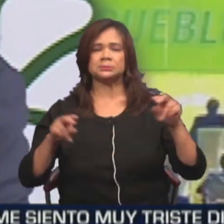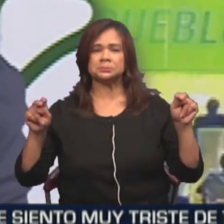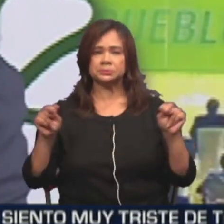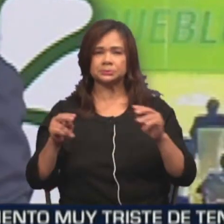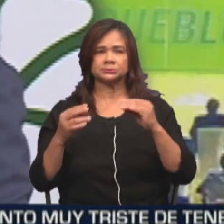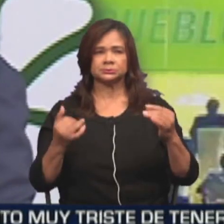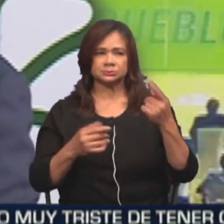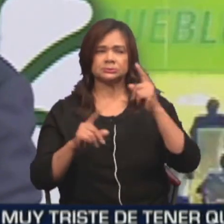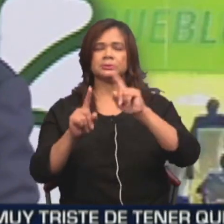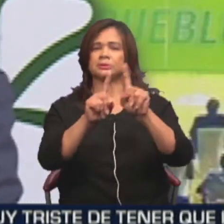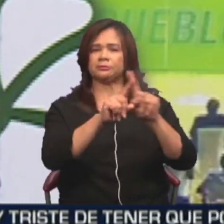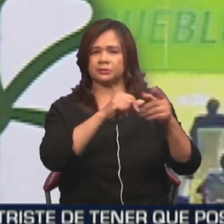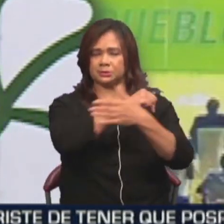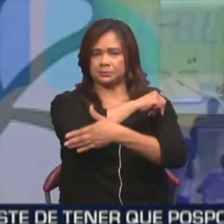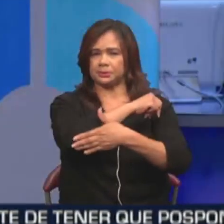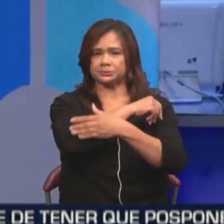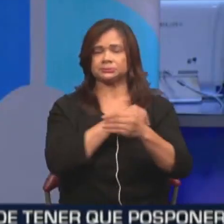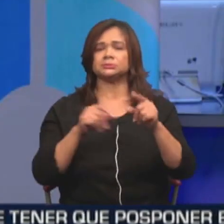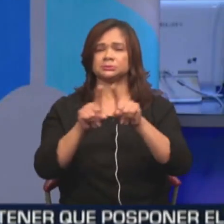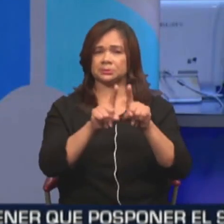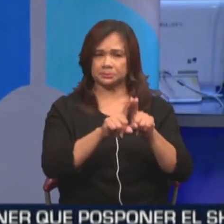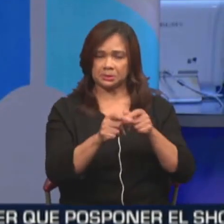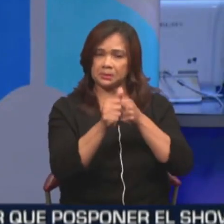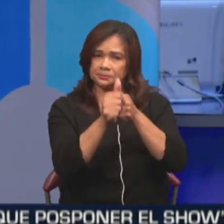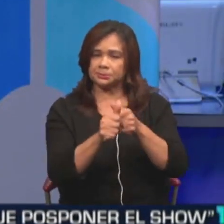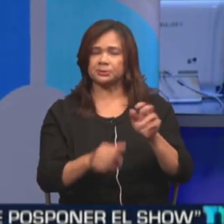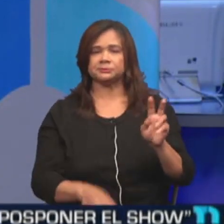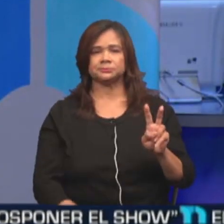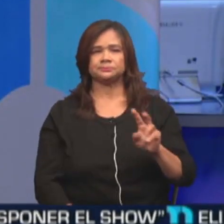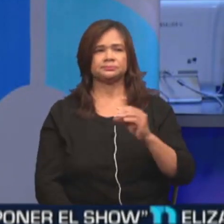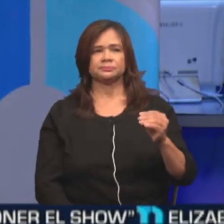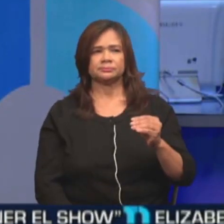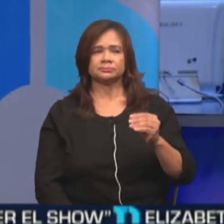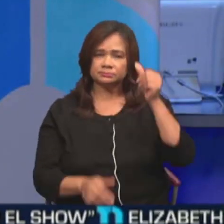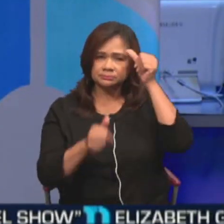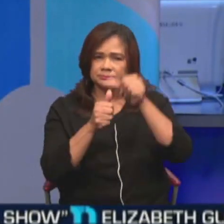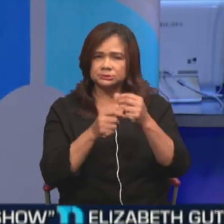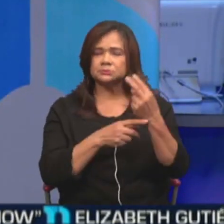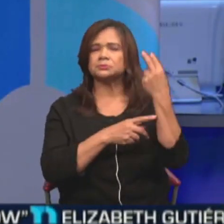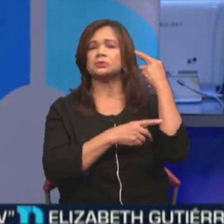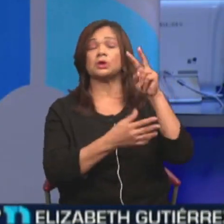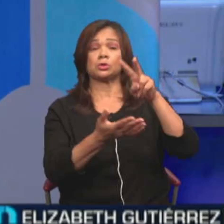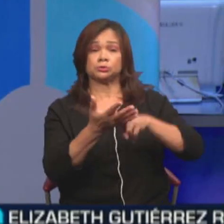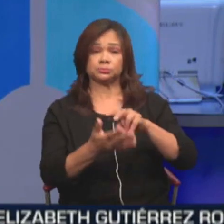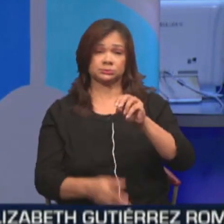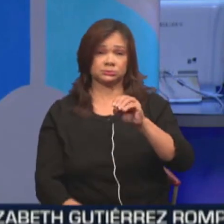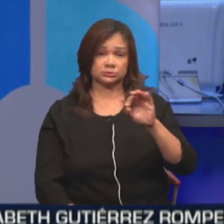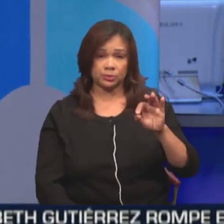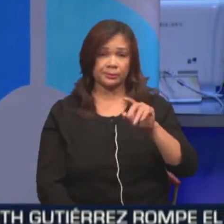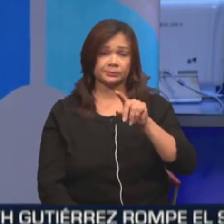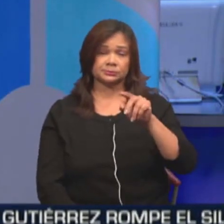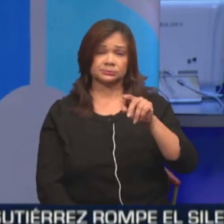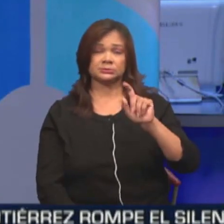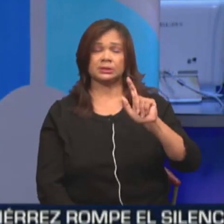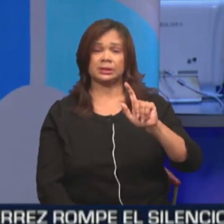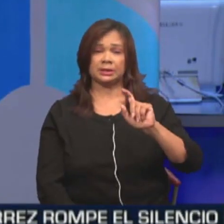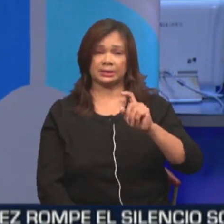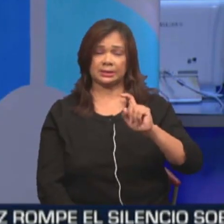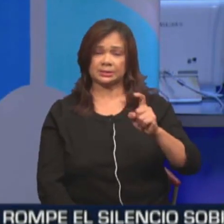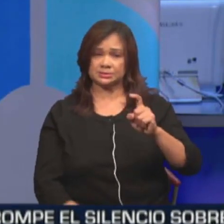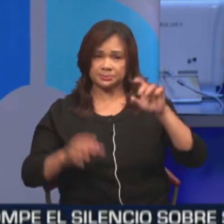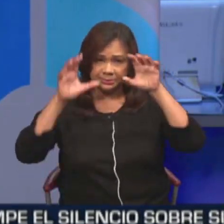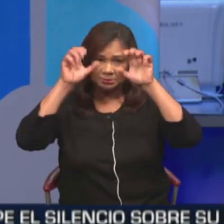en varias naciones, incluida la propia Venezuela. Muchos recordarán cuando en 2009 el expresidente Fernández aceptó la